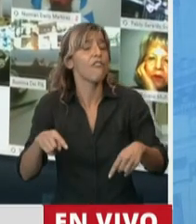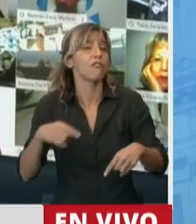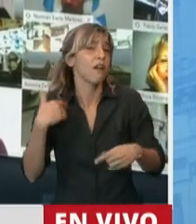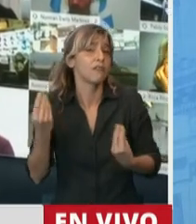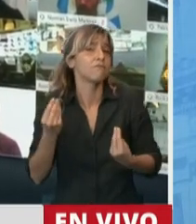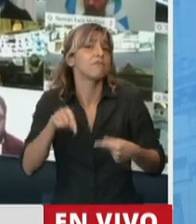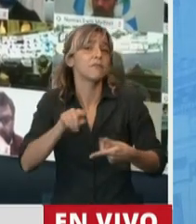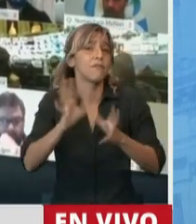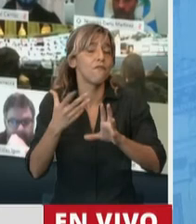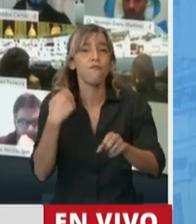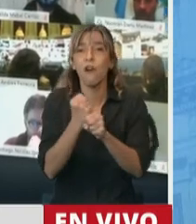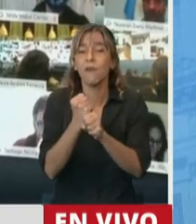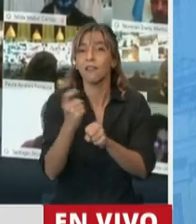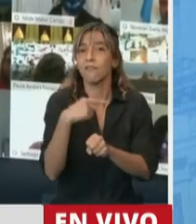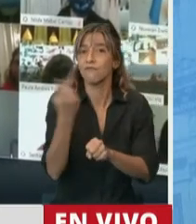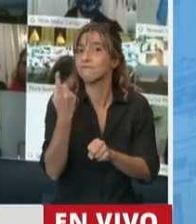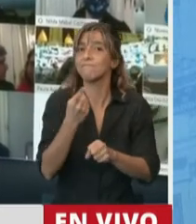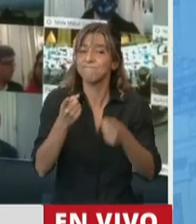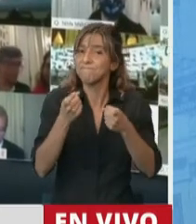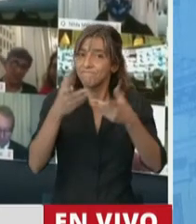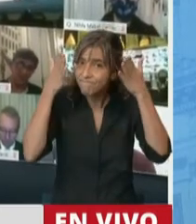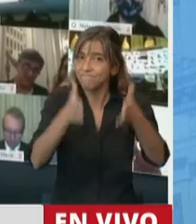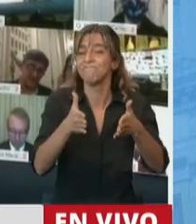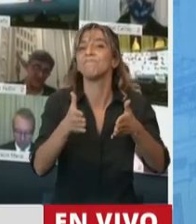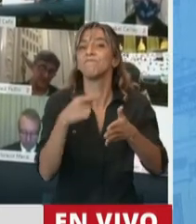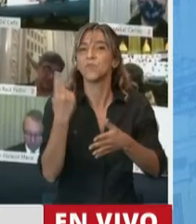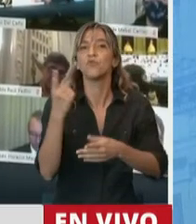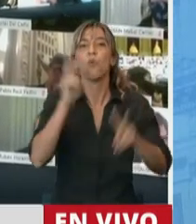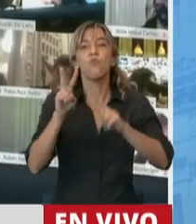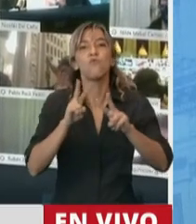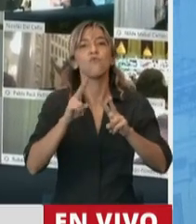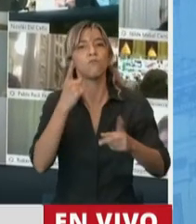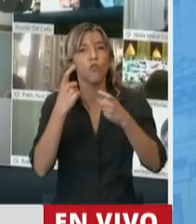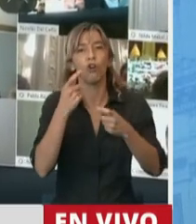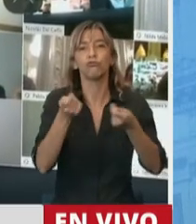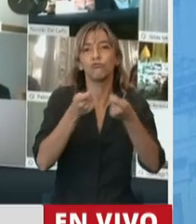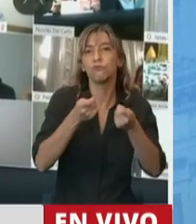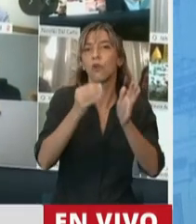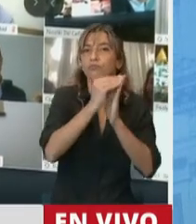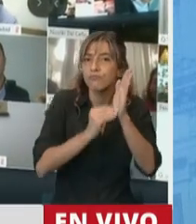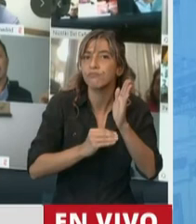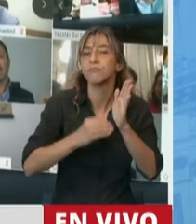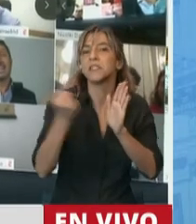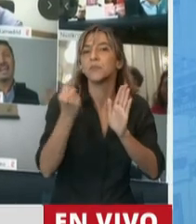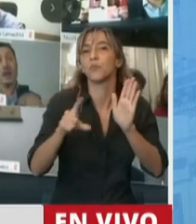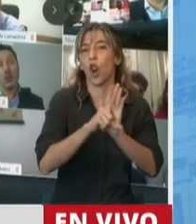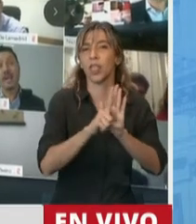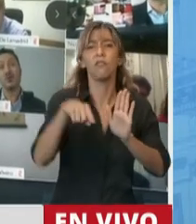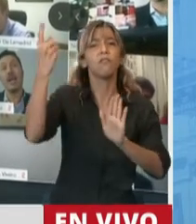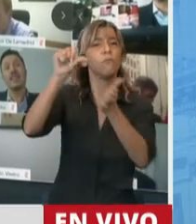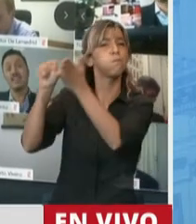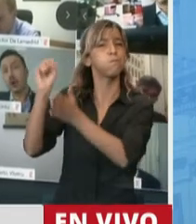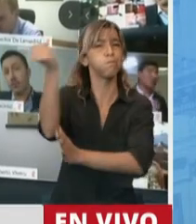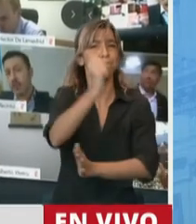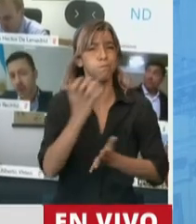presidenta de la Comisión, esta ley se distingue de otras normas que regulan esta actividad en otros países, ya que en algunos casos garantiza con mayor énfasis, señor